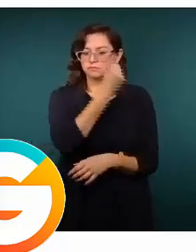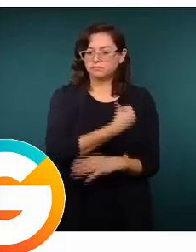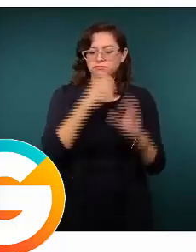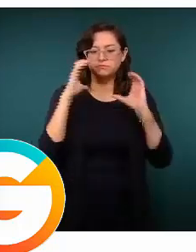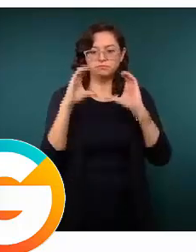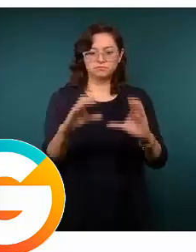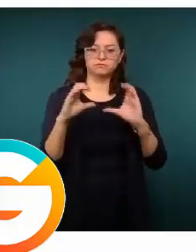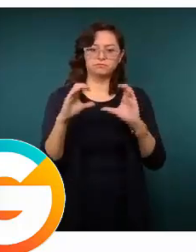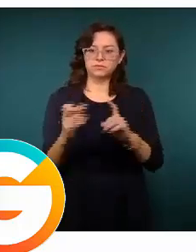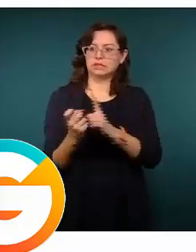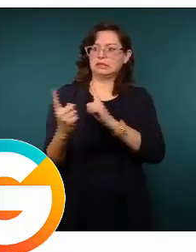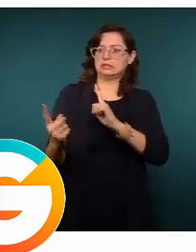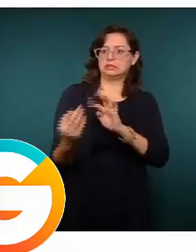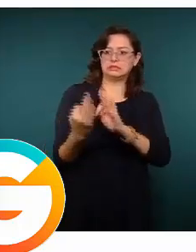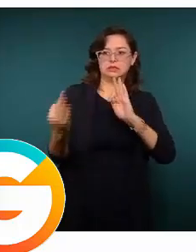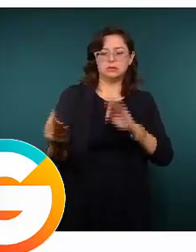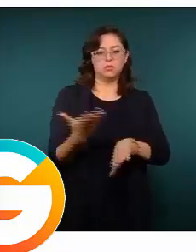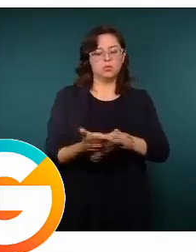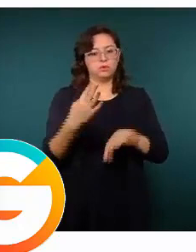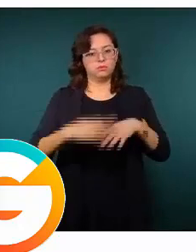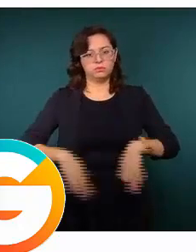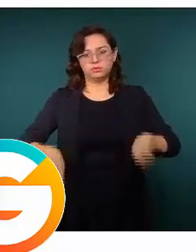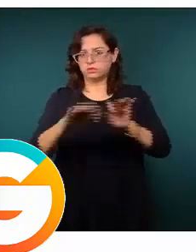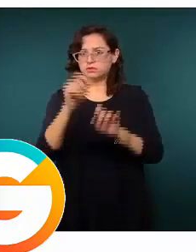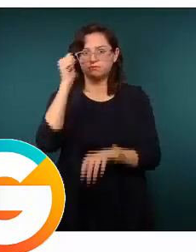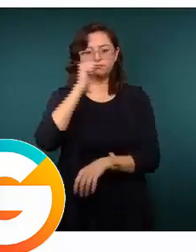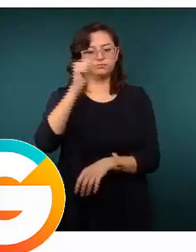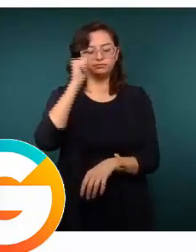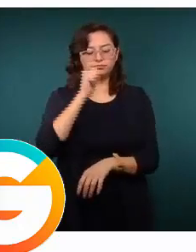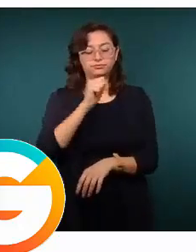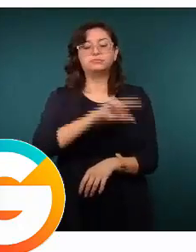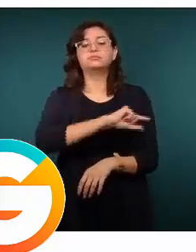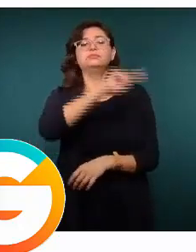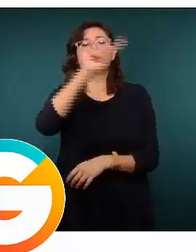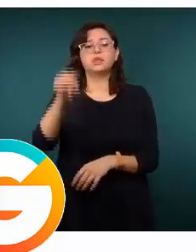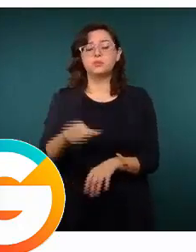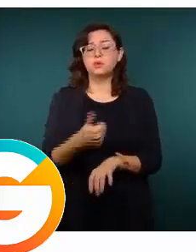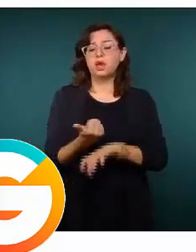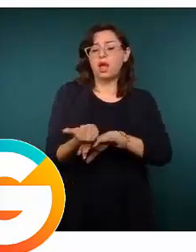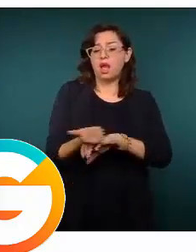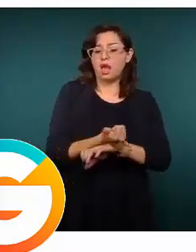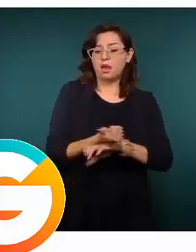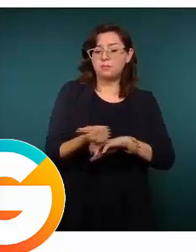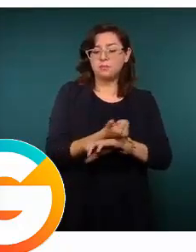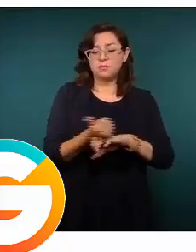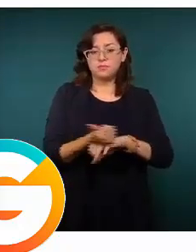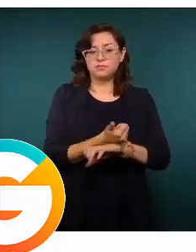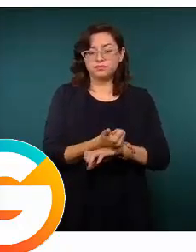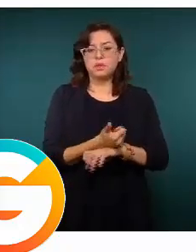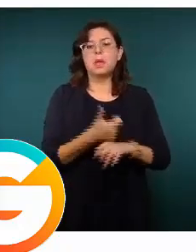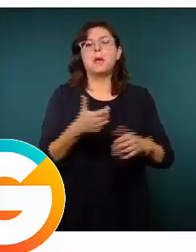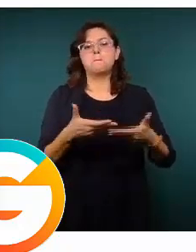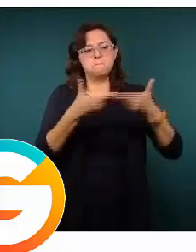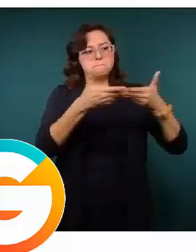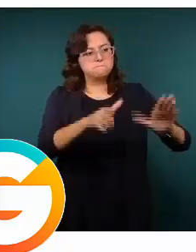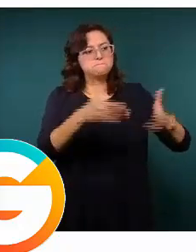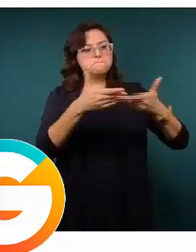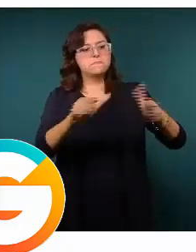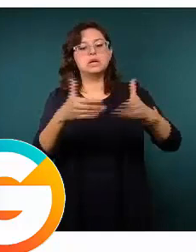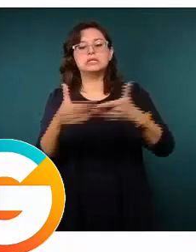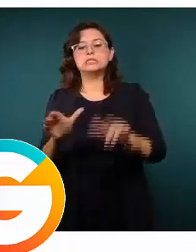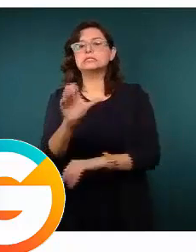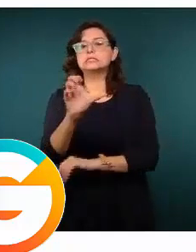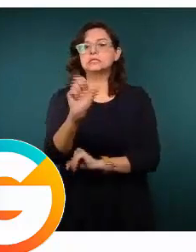importantes mantener en todo momento. Al pasar a la fase amarilla estaremos ya incrementando el aforo a un 60 por ciento en todas estas